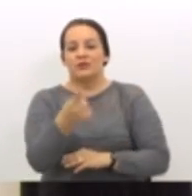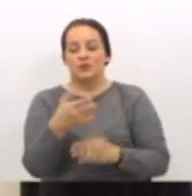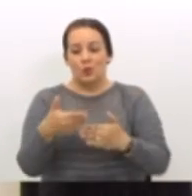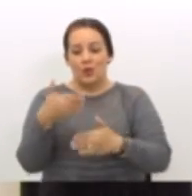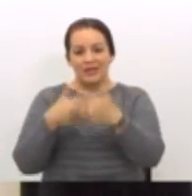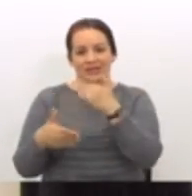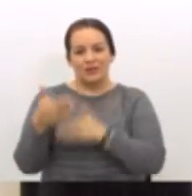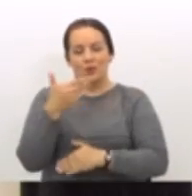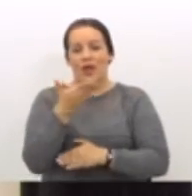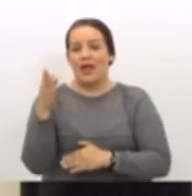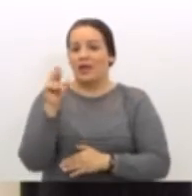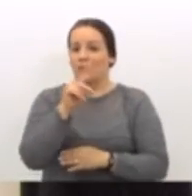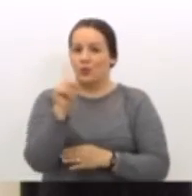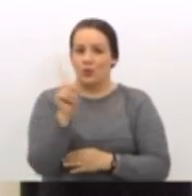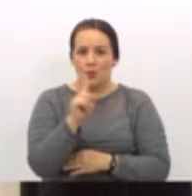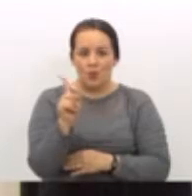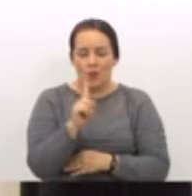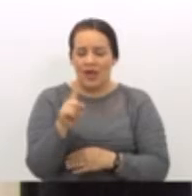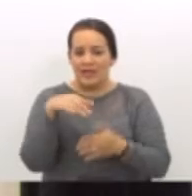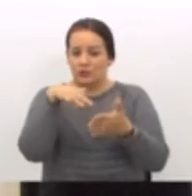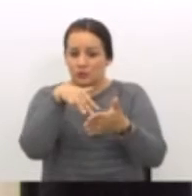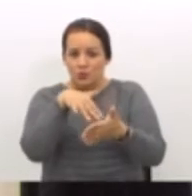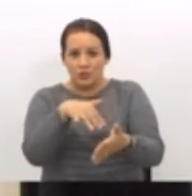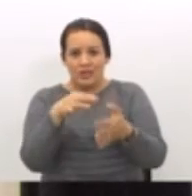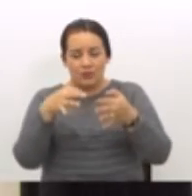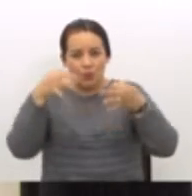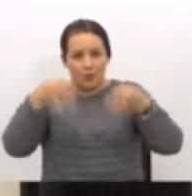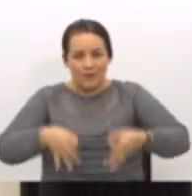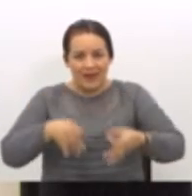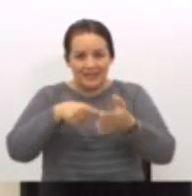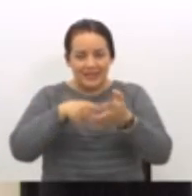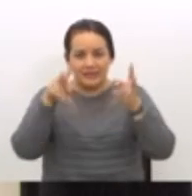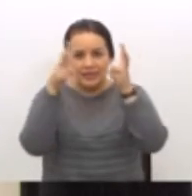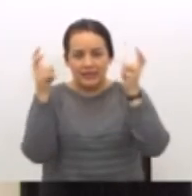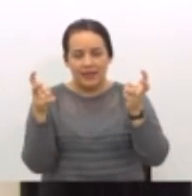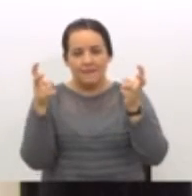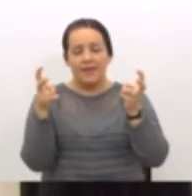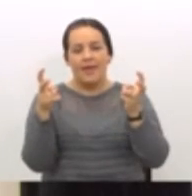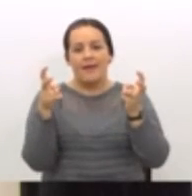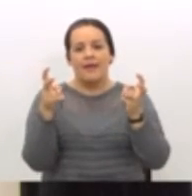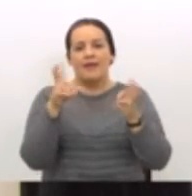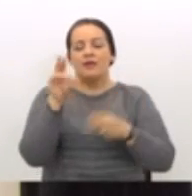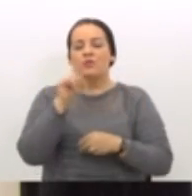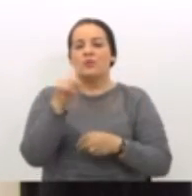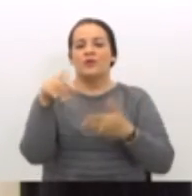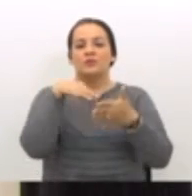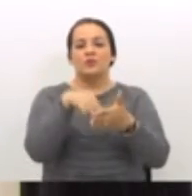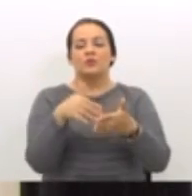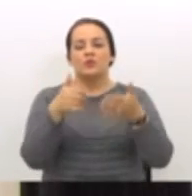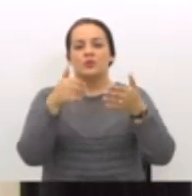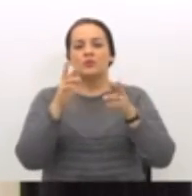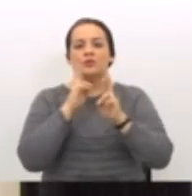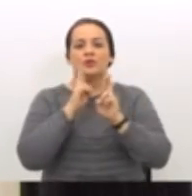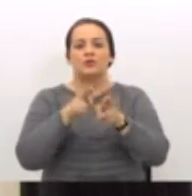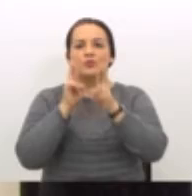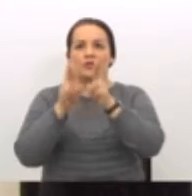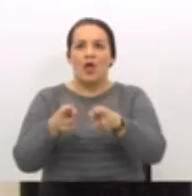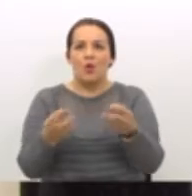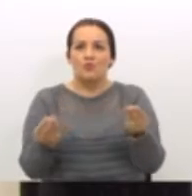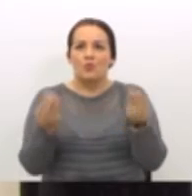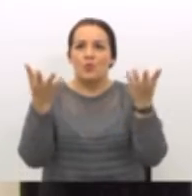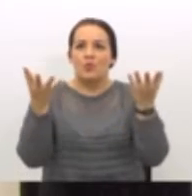señalo que aunque no hay estudios formales sobre este tema, al menos no estudios cuyos resultados sean públicos,